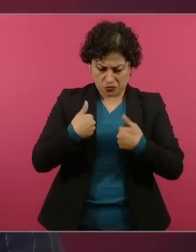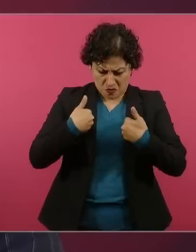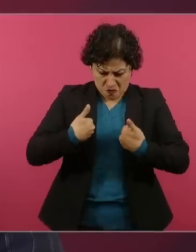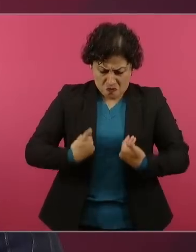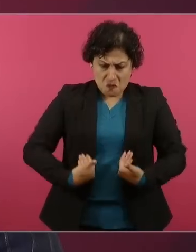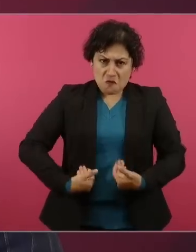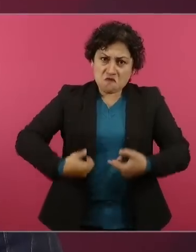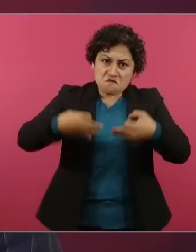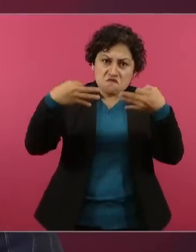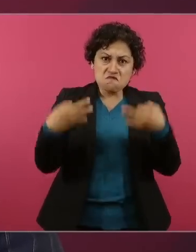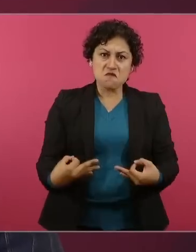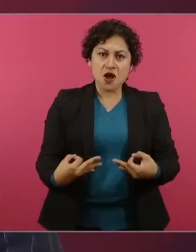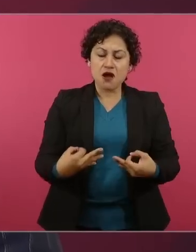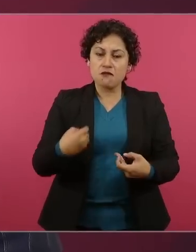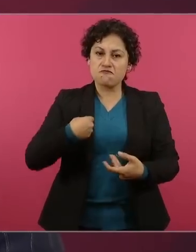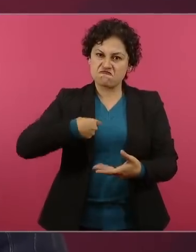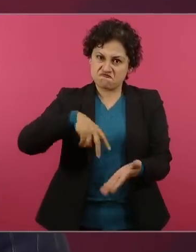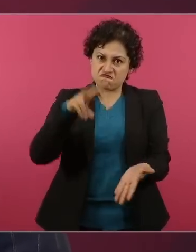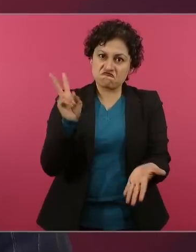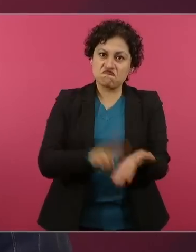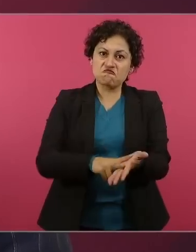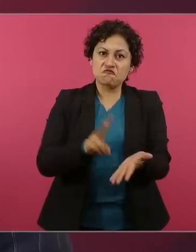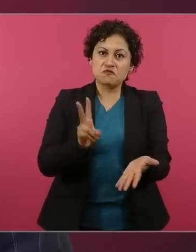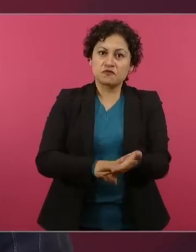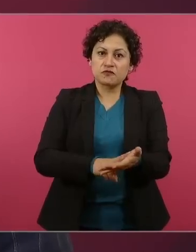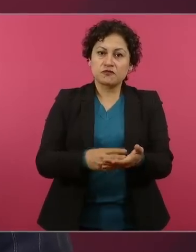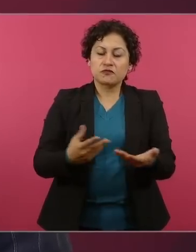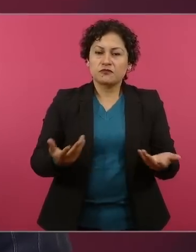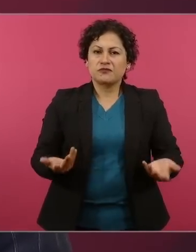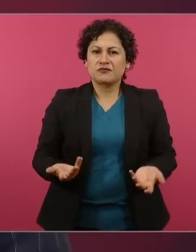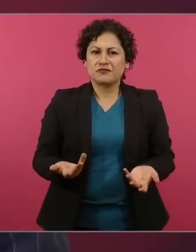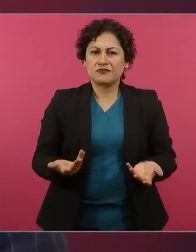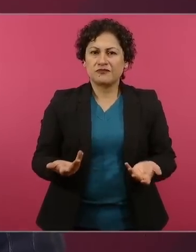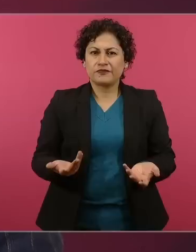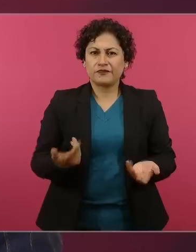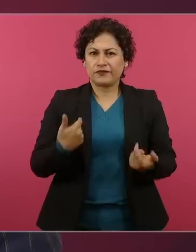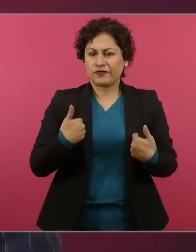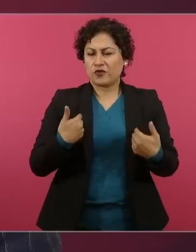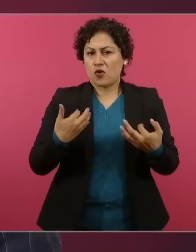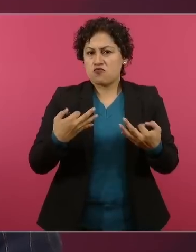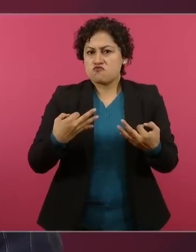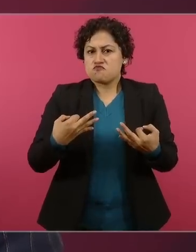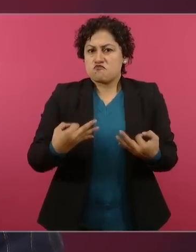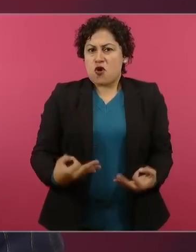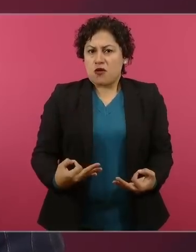un hombre de sentimientos,